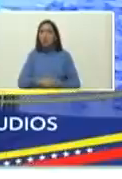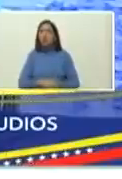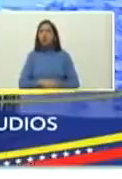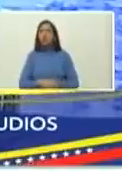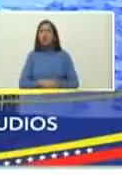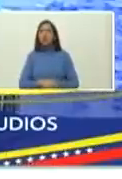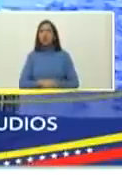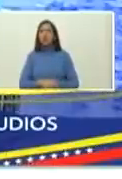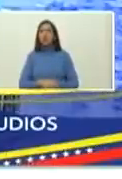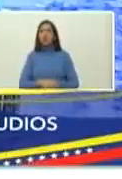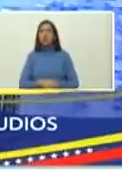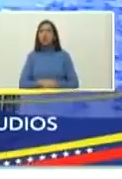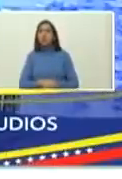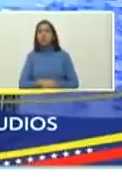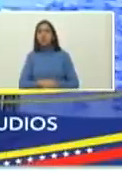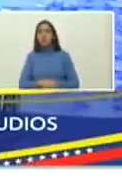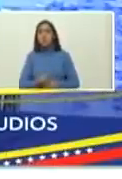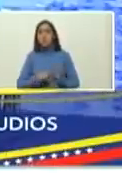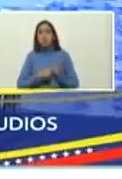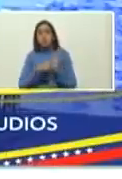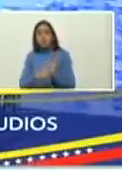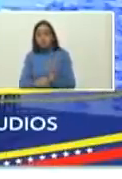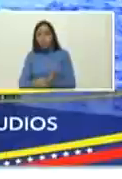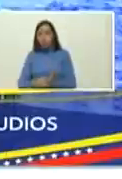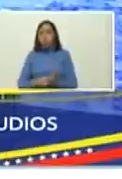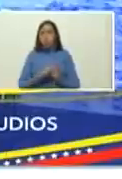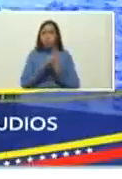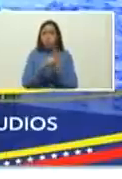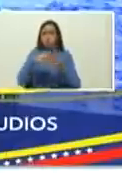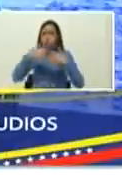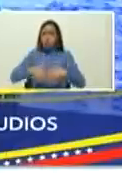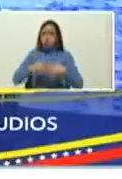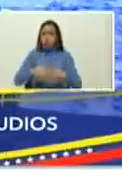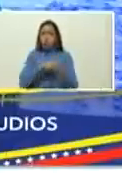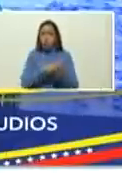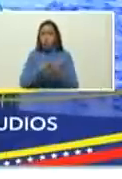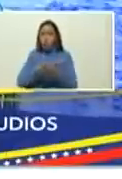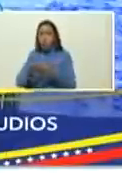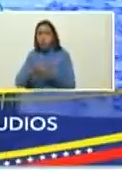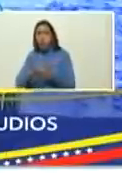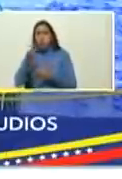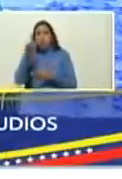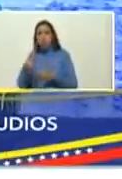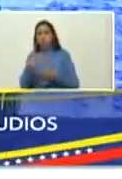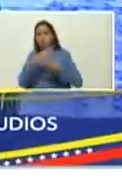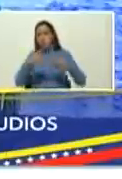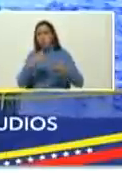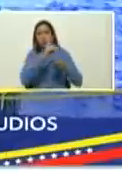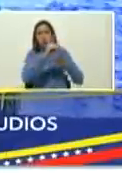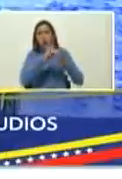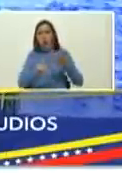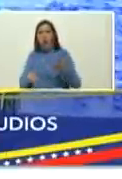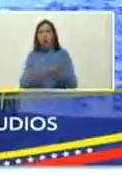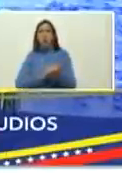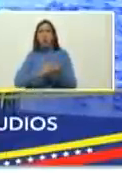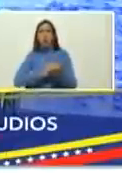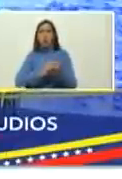primera edición Montreal videeditores Francisco Martín el caníbal castellano en la conquista de Guatá